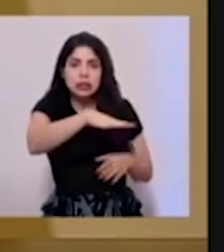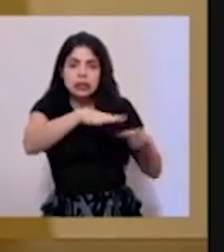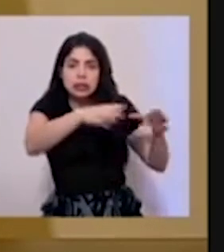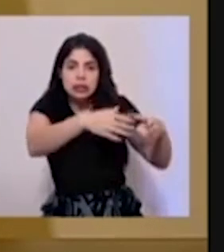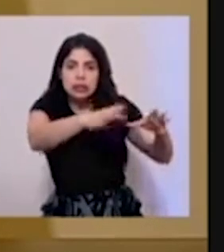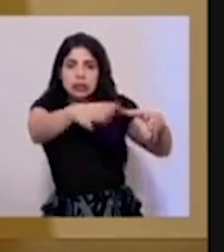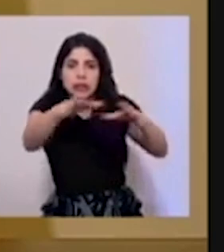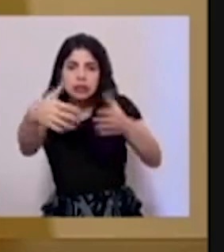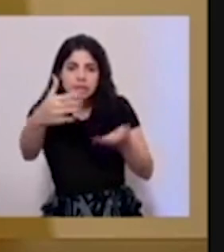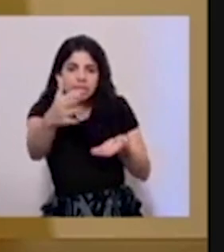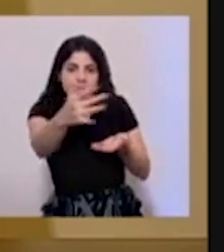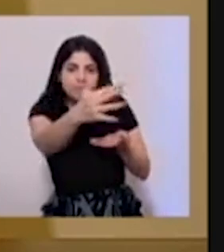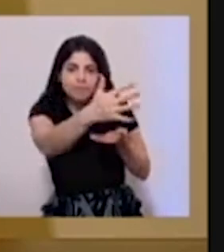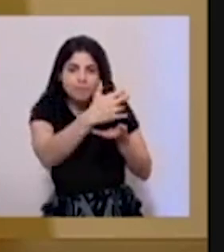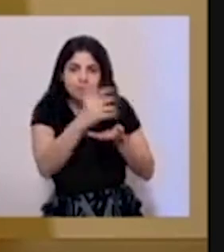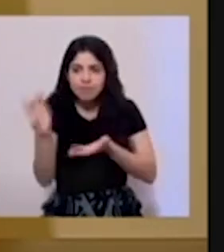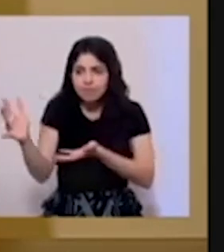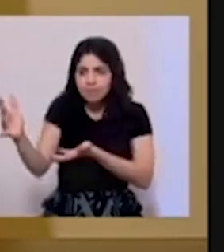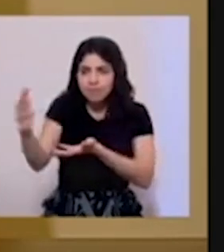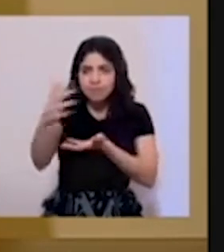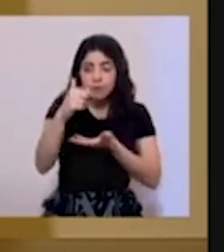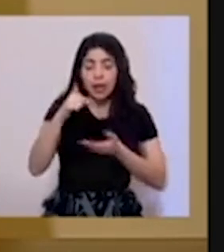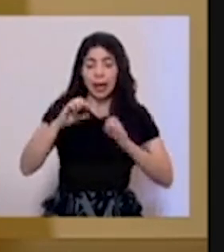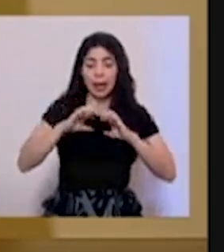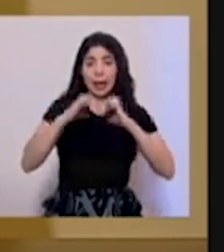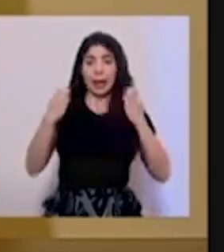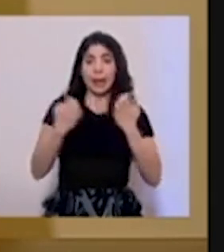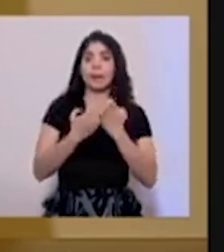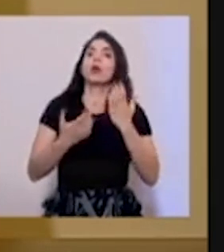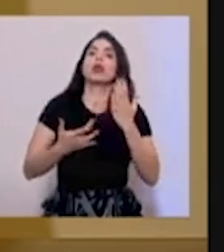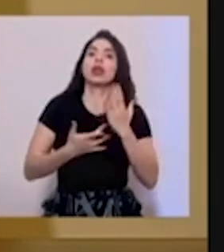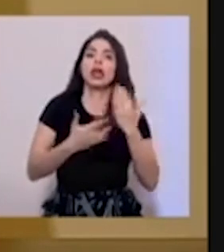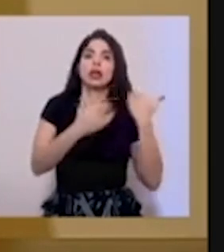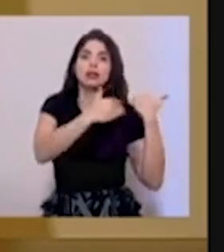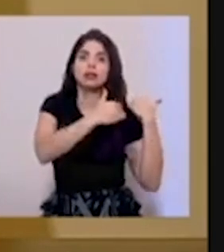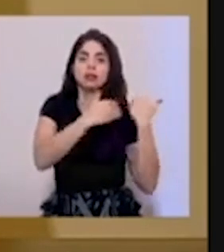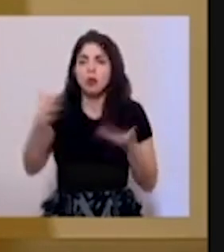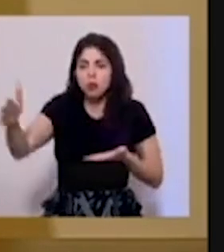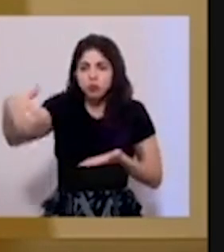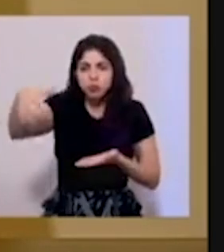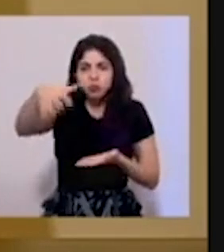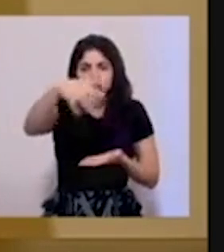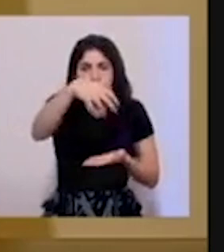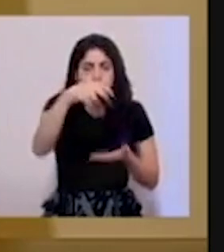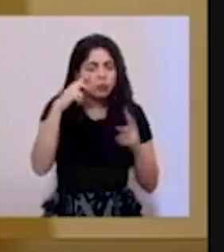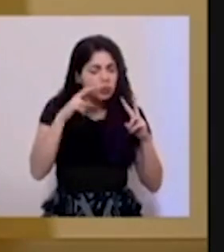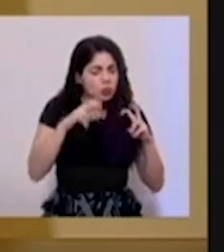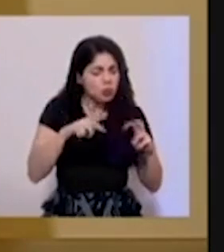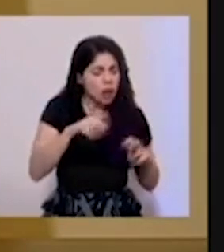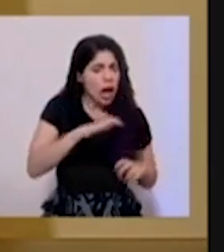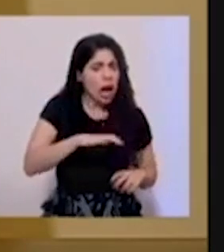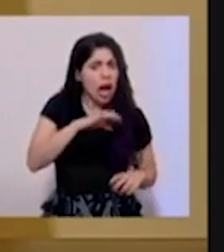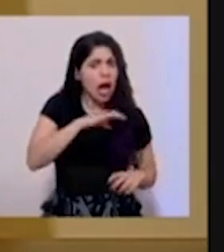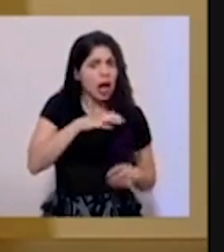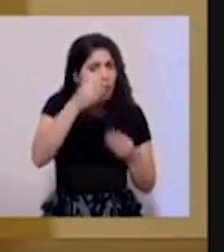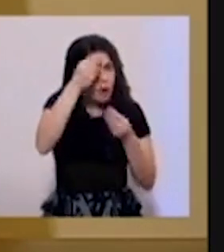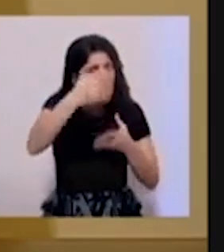hay un equipo técnico que consolida la información, que la valida, que asegura la calidad